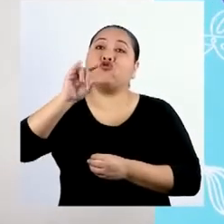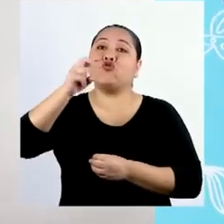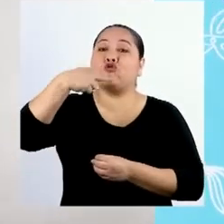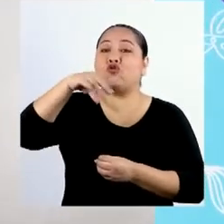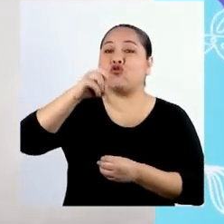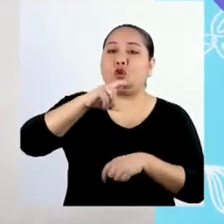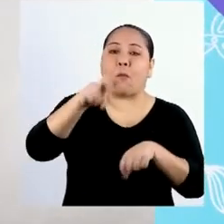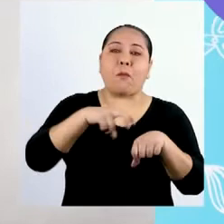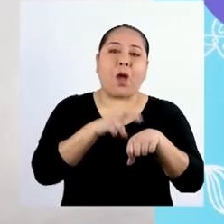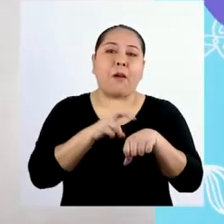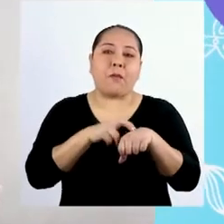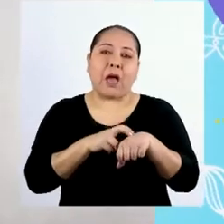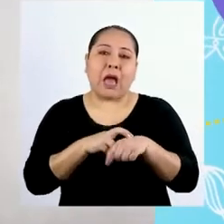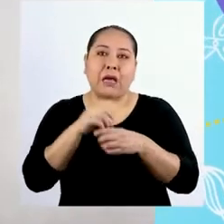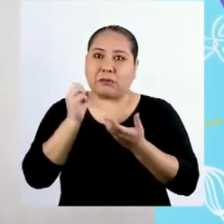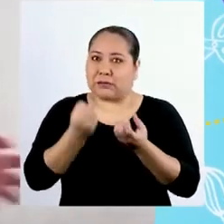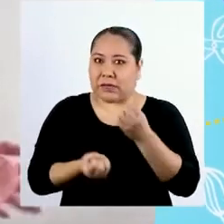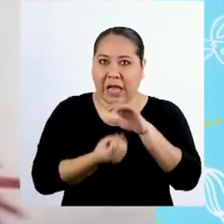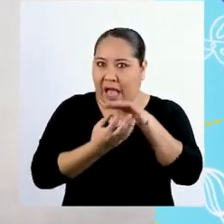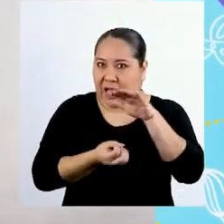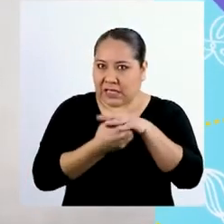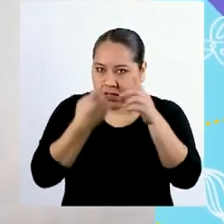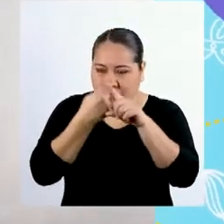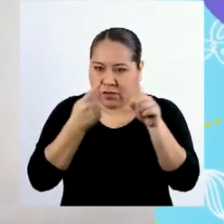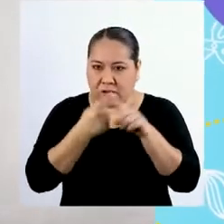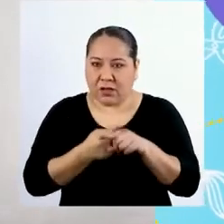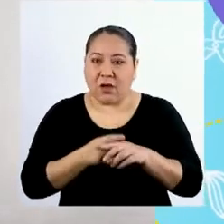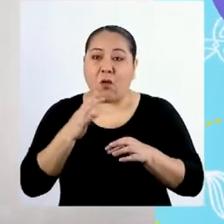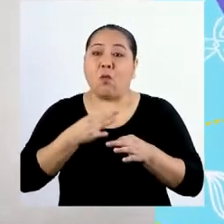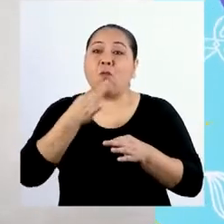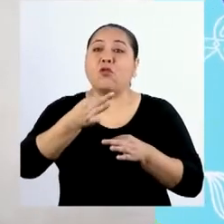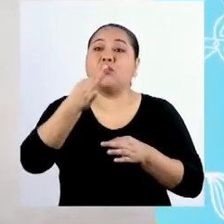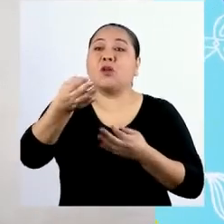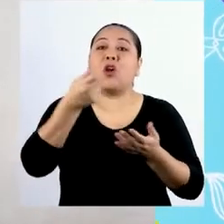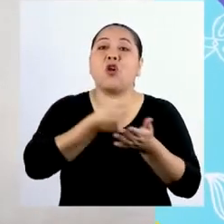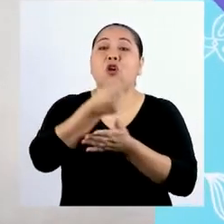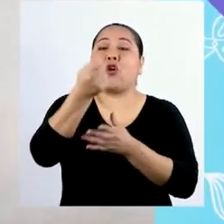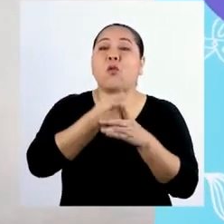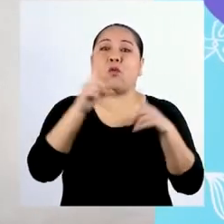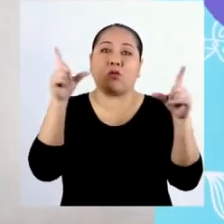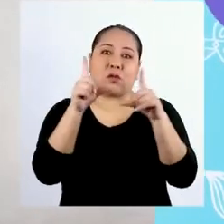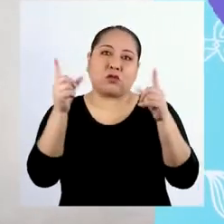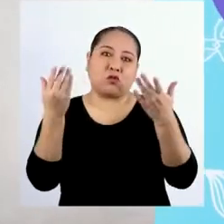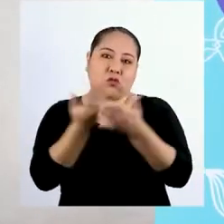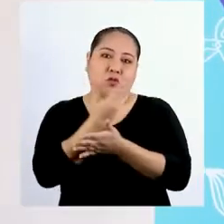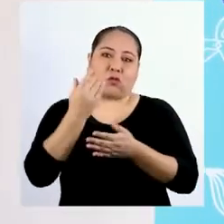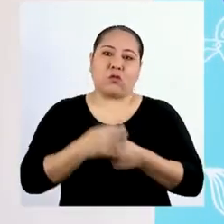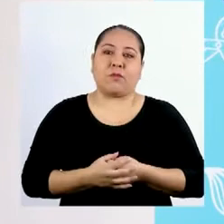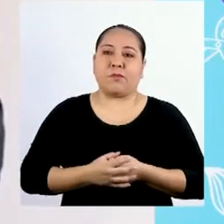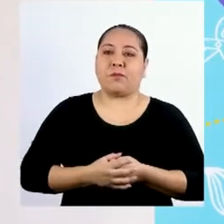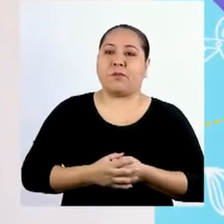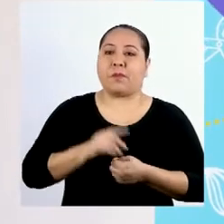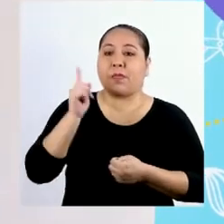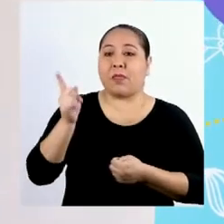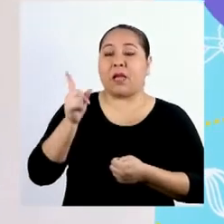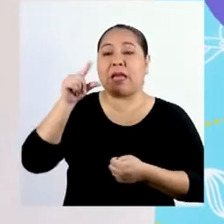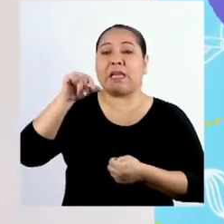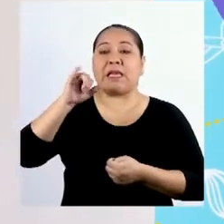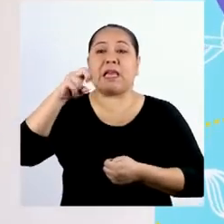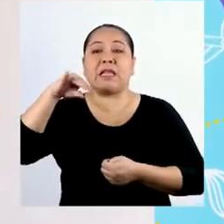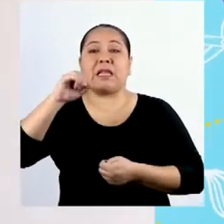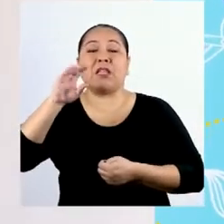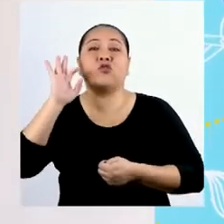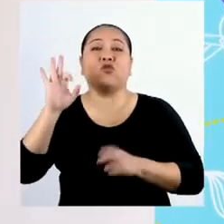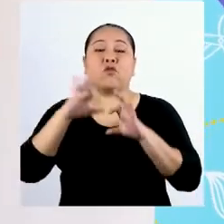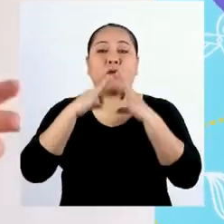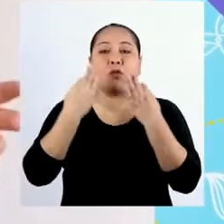gorduras, papa, cancha, entre otros. Decidimos postergar la compra de un servicio nuevo. En el caso de Yanina y su